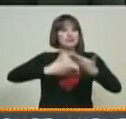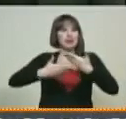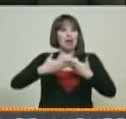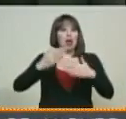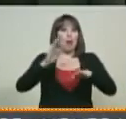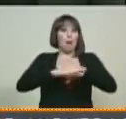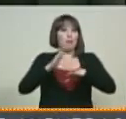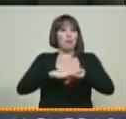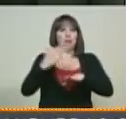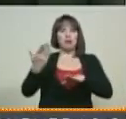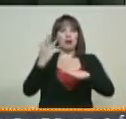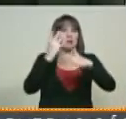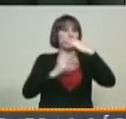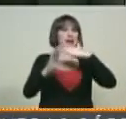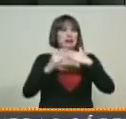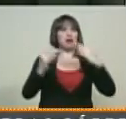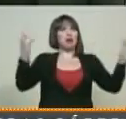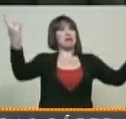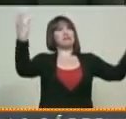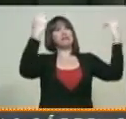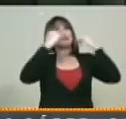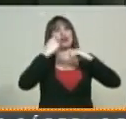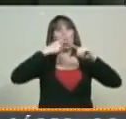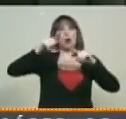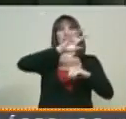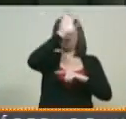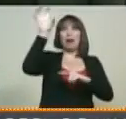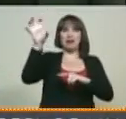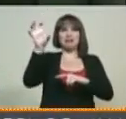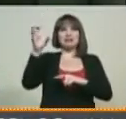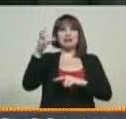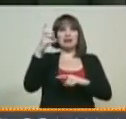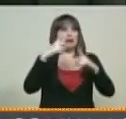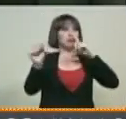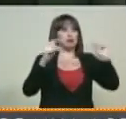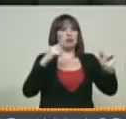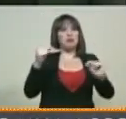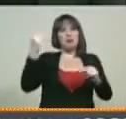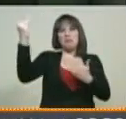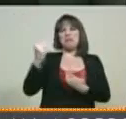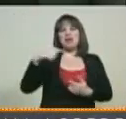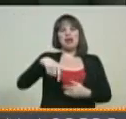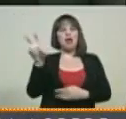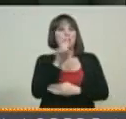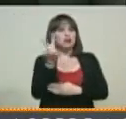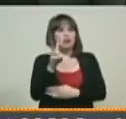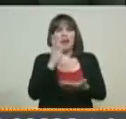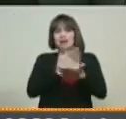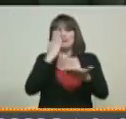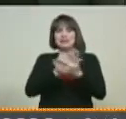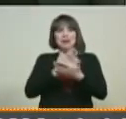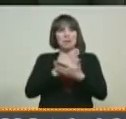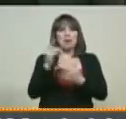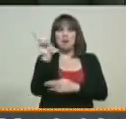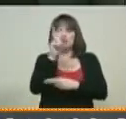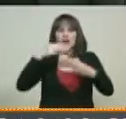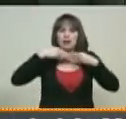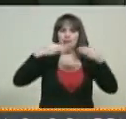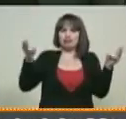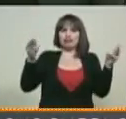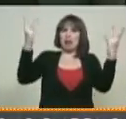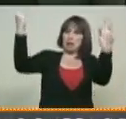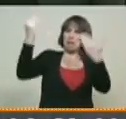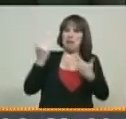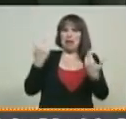de flujo migratorio. Ha dicho él que Venezuela históricamente ha sido un país muy pero muy generoso en la